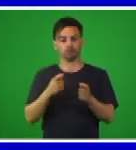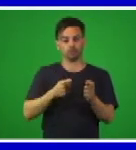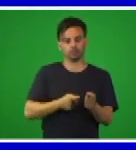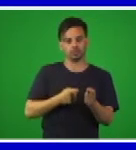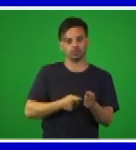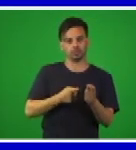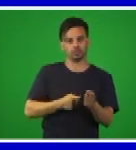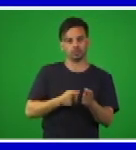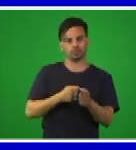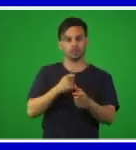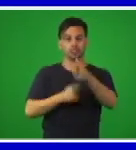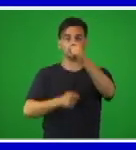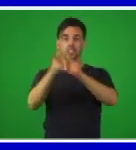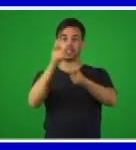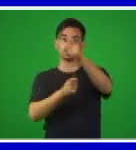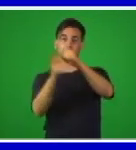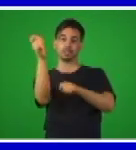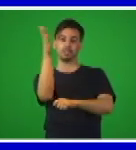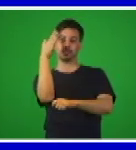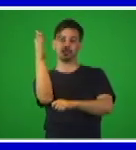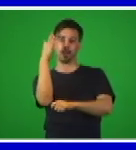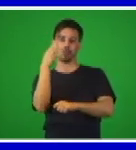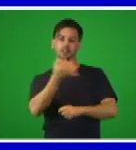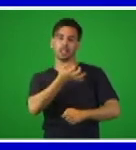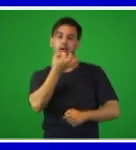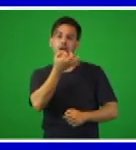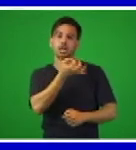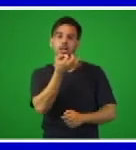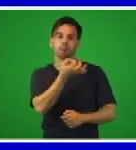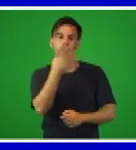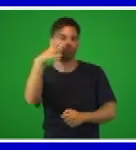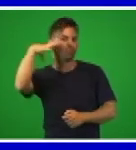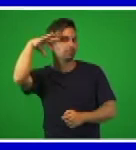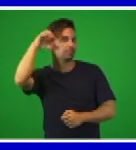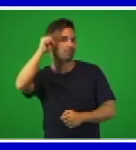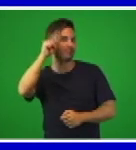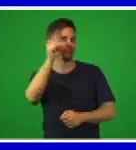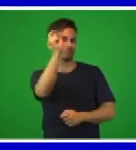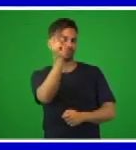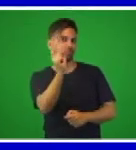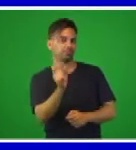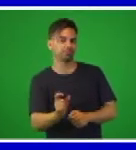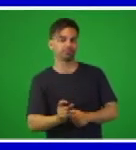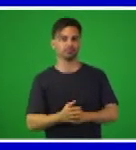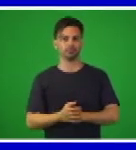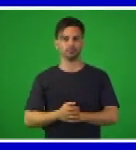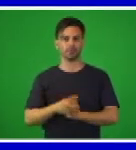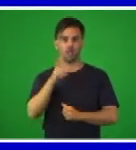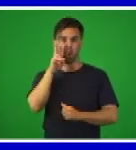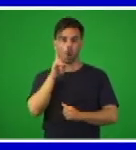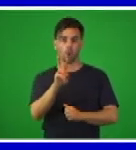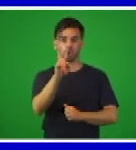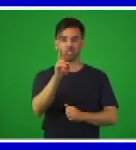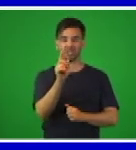inclinó, resistente, izar, exclamó, entendederas. Observen que hay